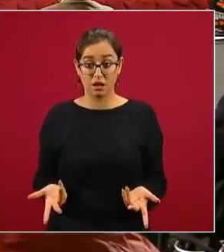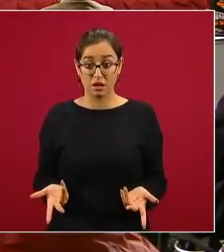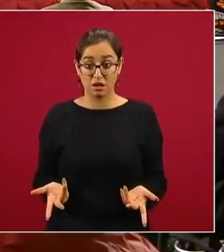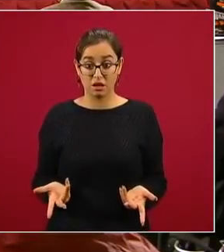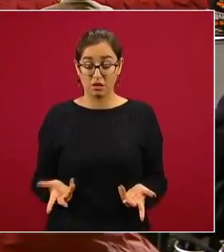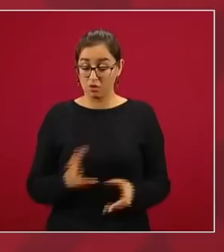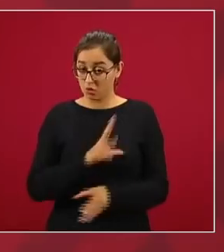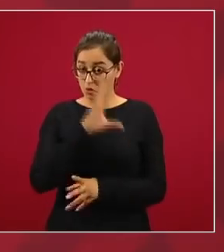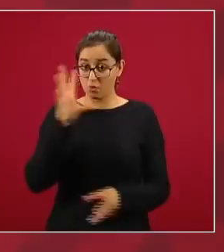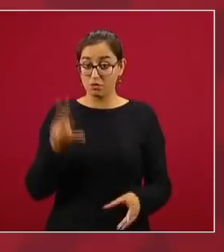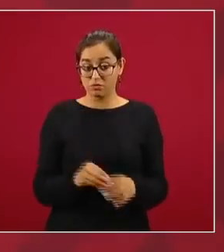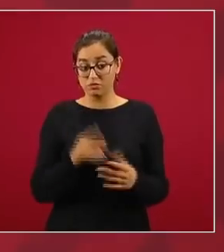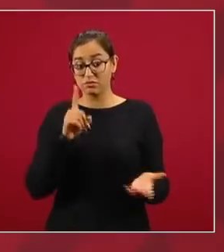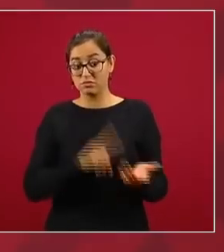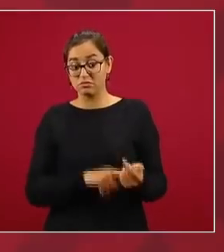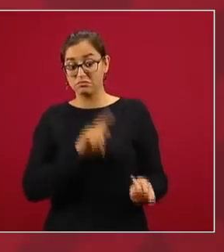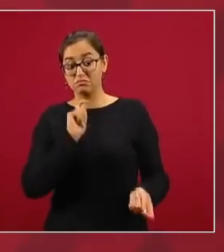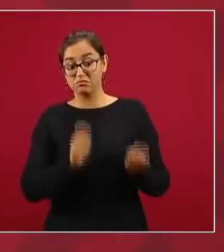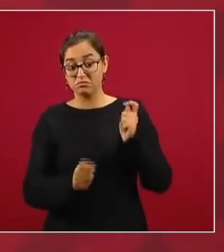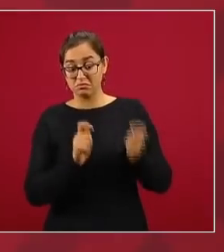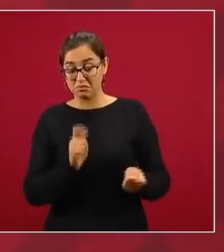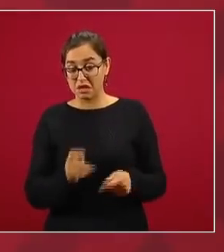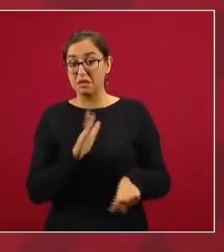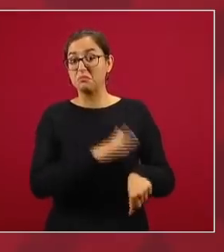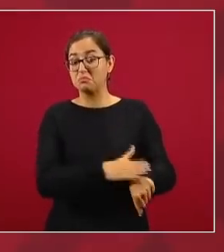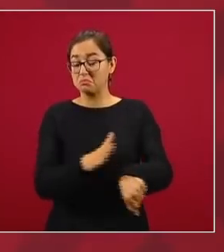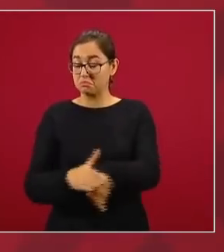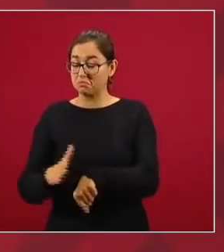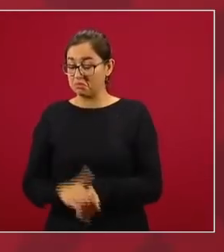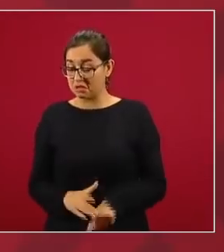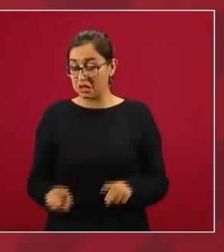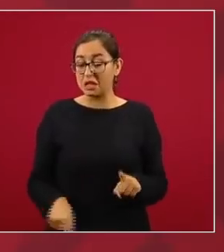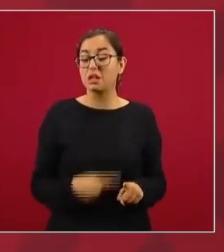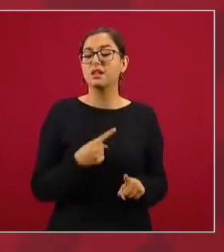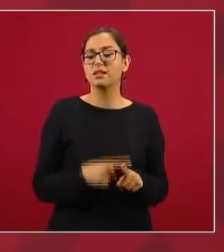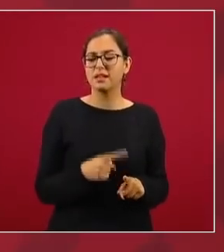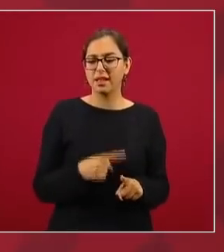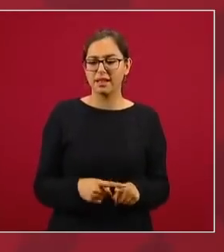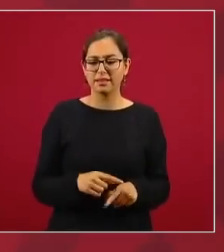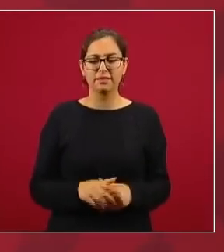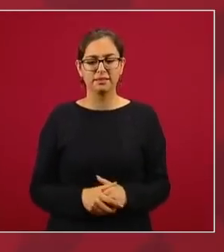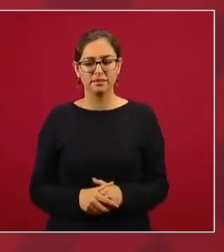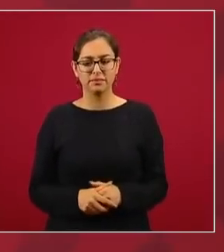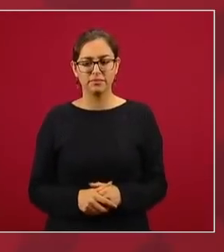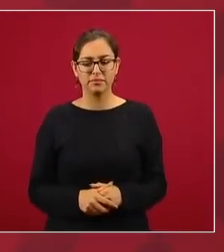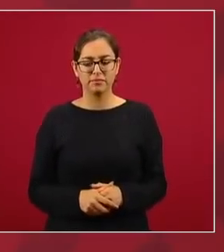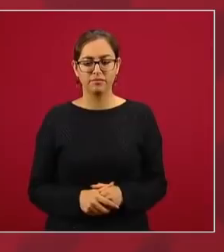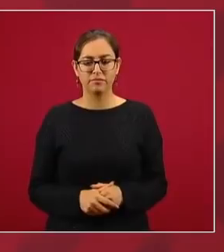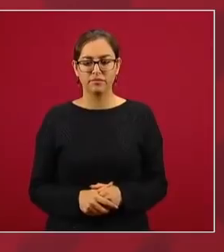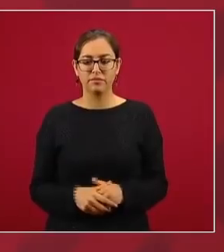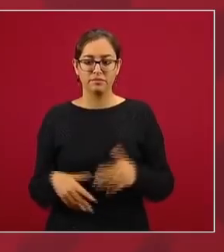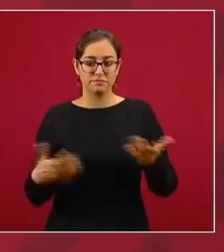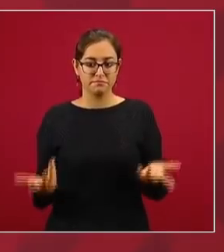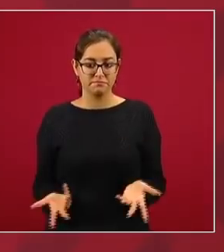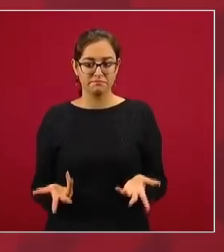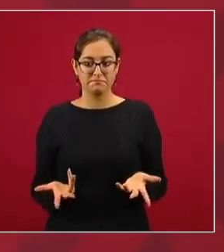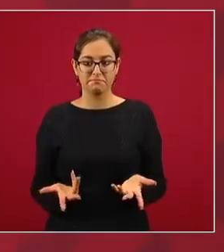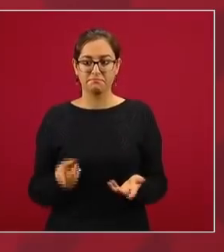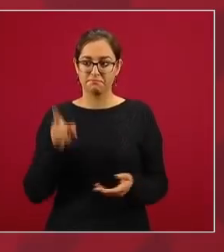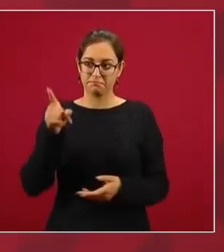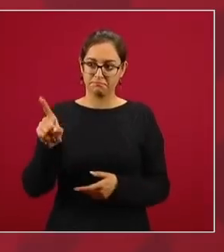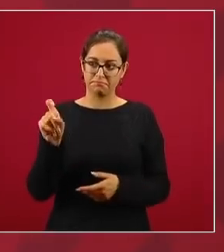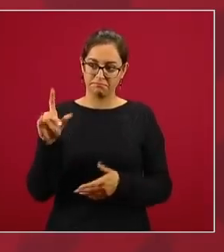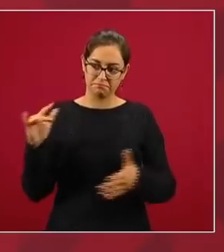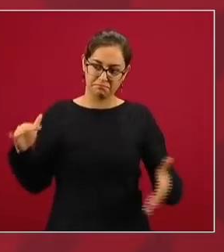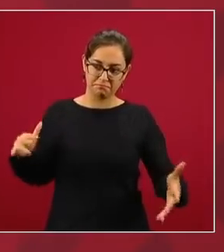conozca todo lo que sucedió, quién convocó a la movilización, quién toma la decisión de tomar